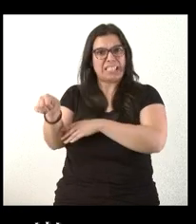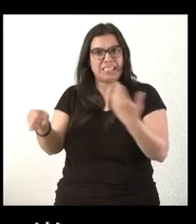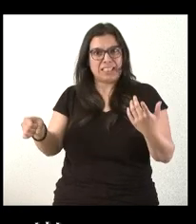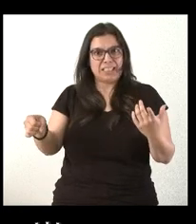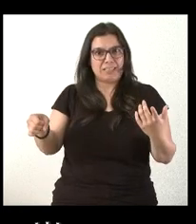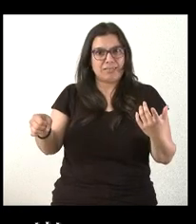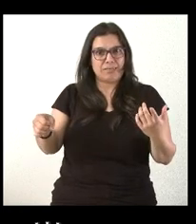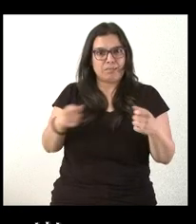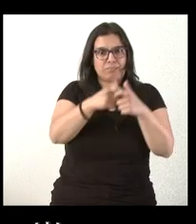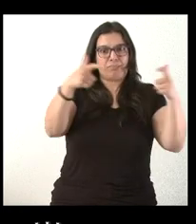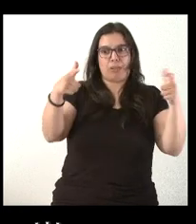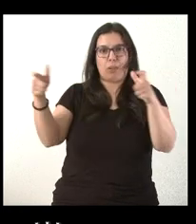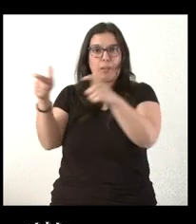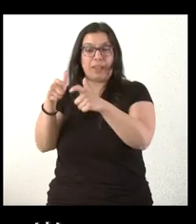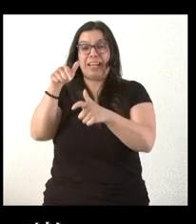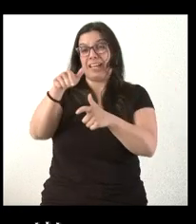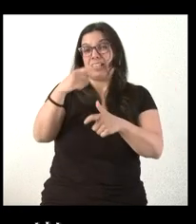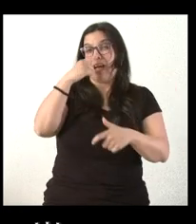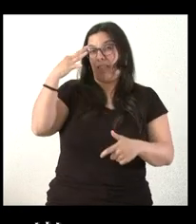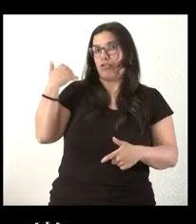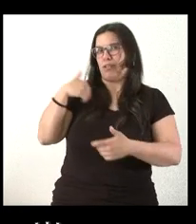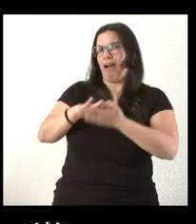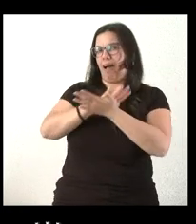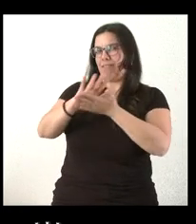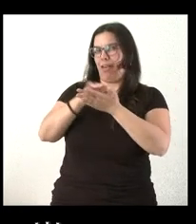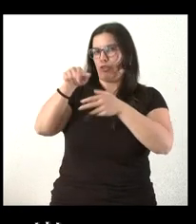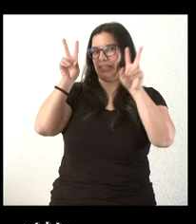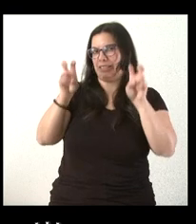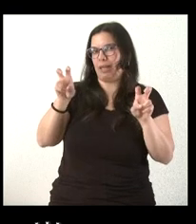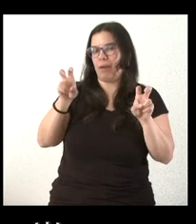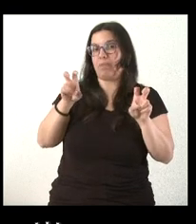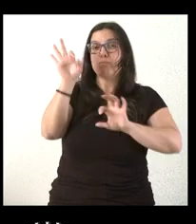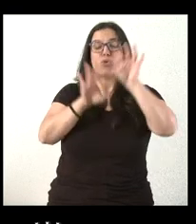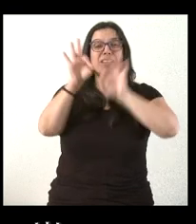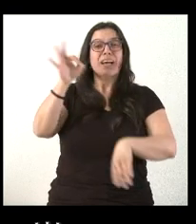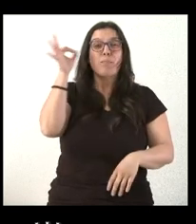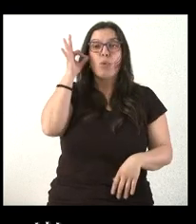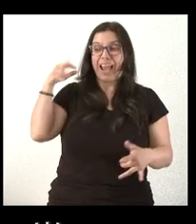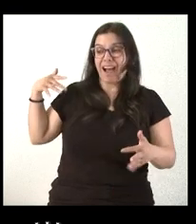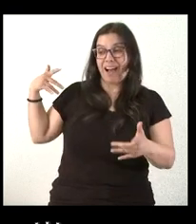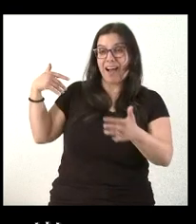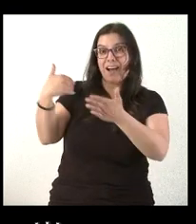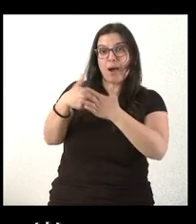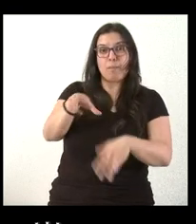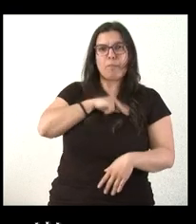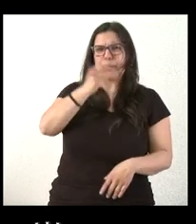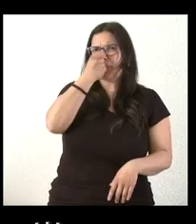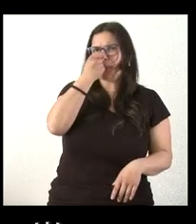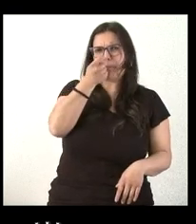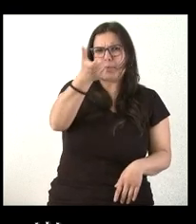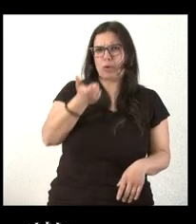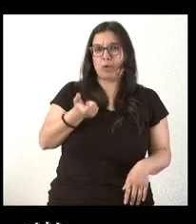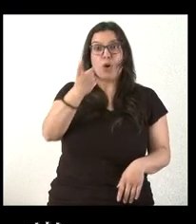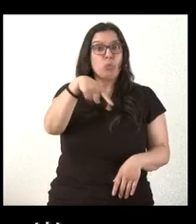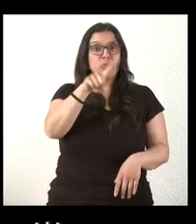Creo que ya se tocó el asunto hace años y el porcentaje de mujeres premiadas era ínfimo y siguen ustedes